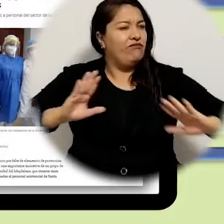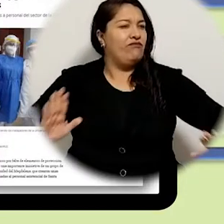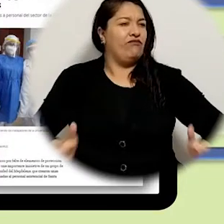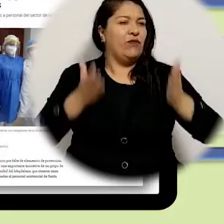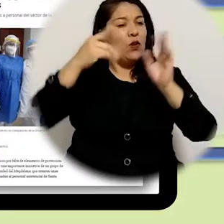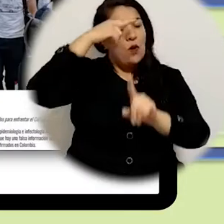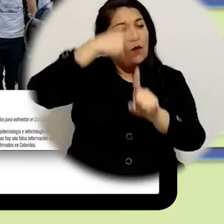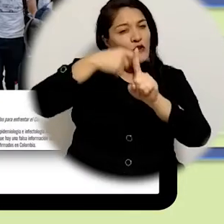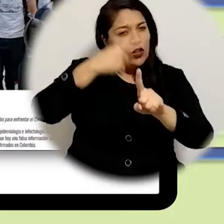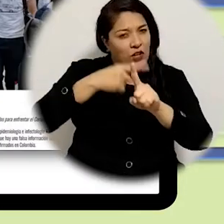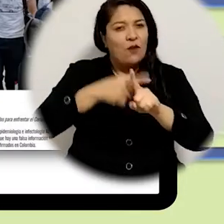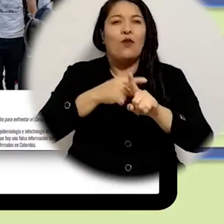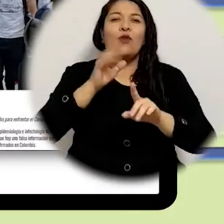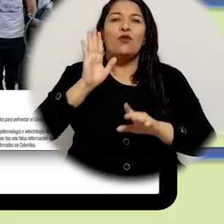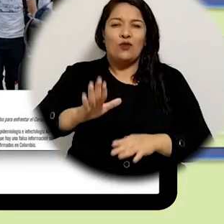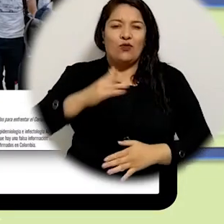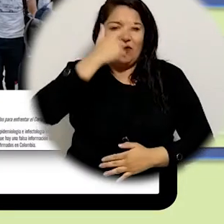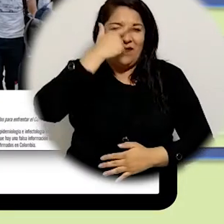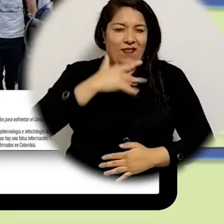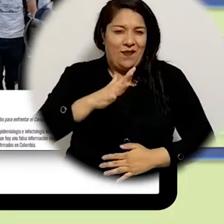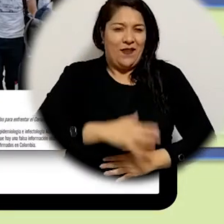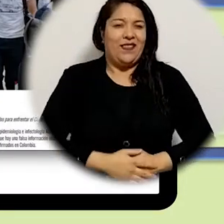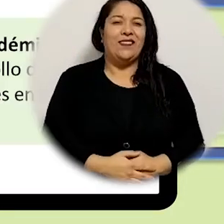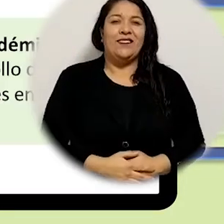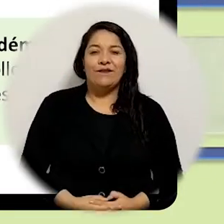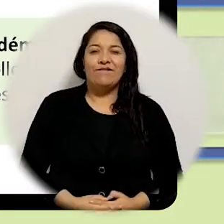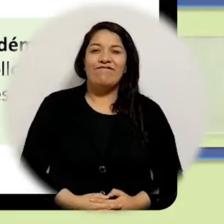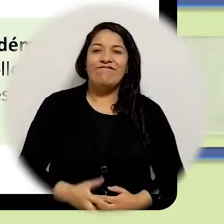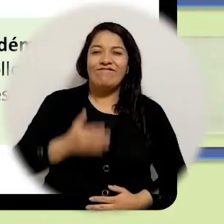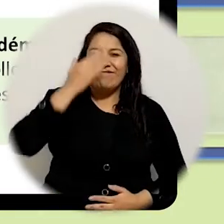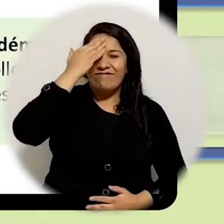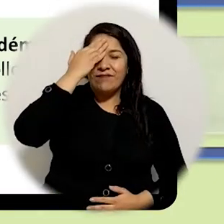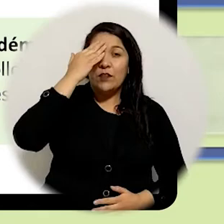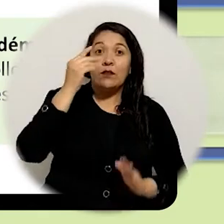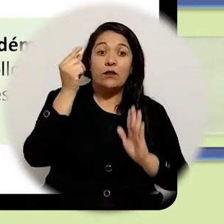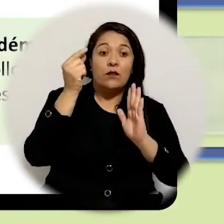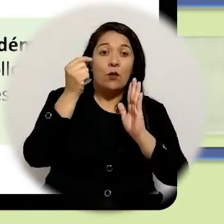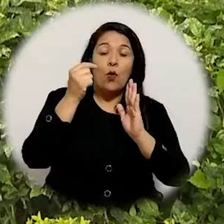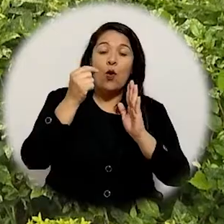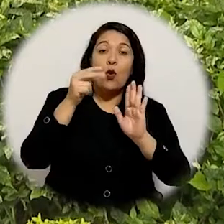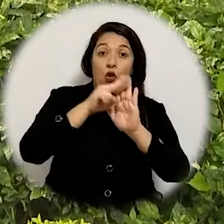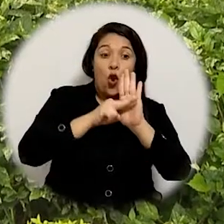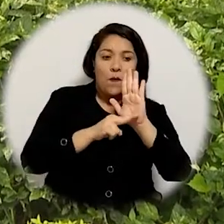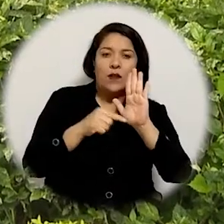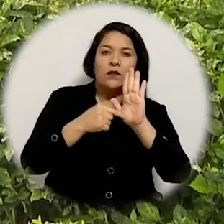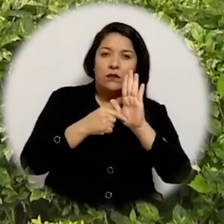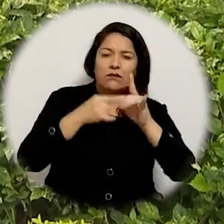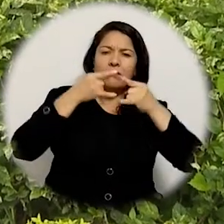universidad que vive diariamente dando noticias positivas a esta ciudad y a este departamento